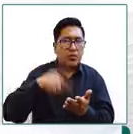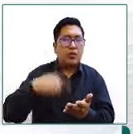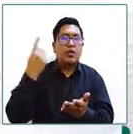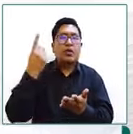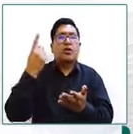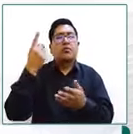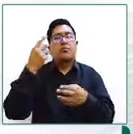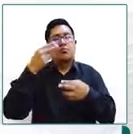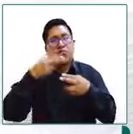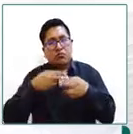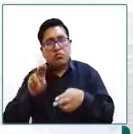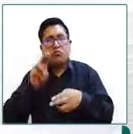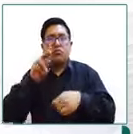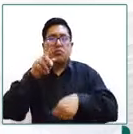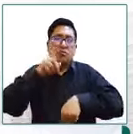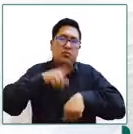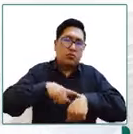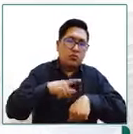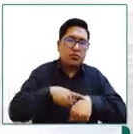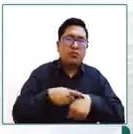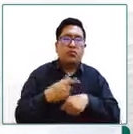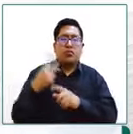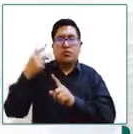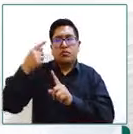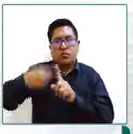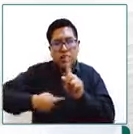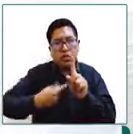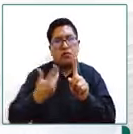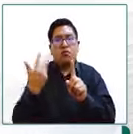mensuales semestrales o anuales